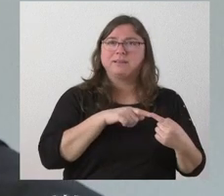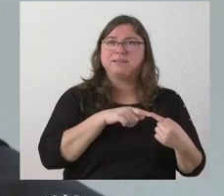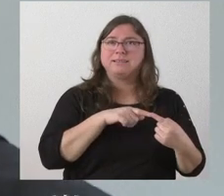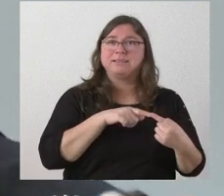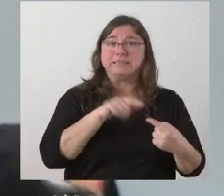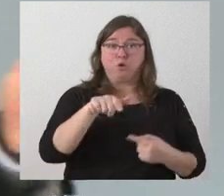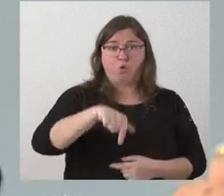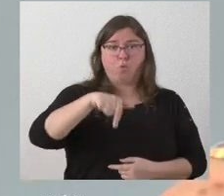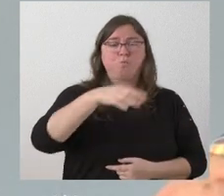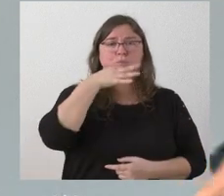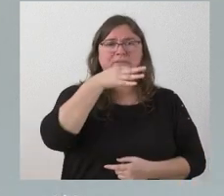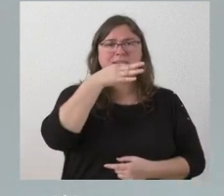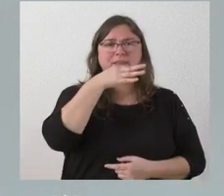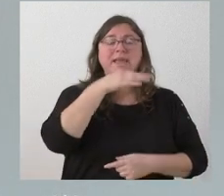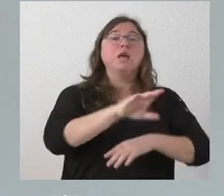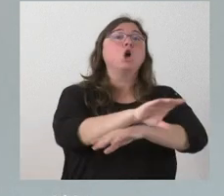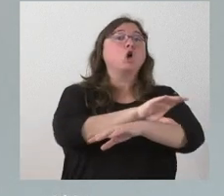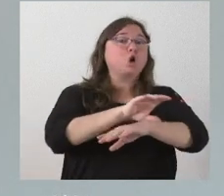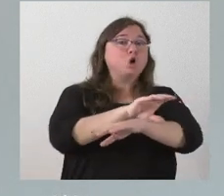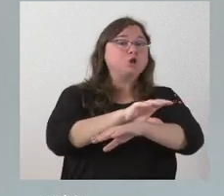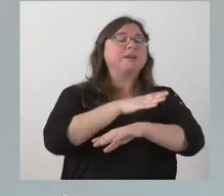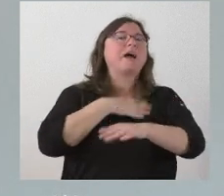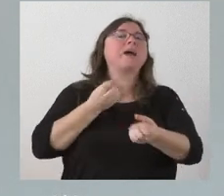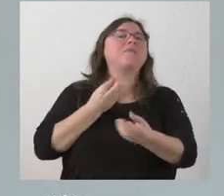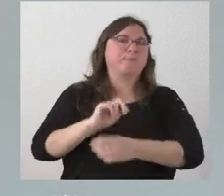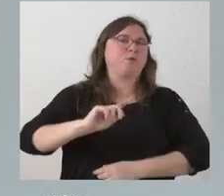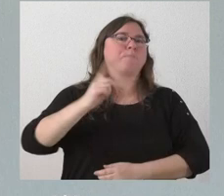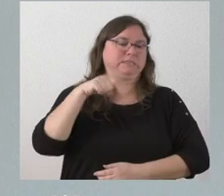esta tarde creo que la consejería tiene previsto dar más información por tanto